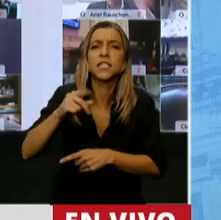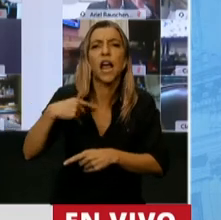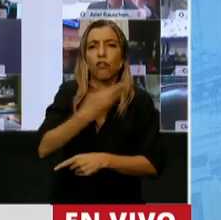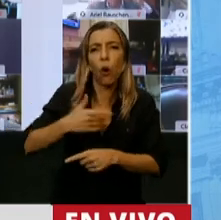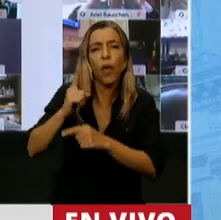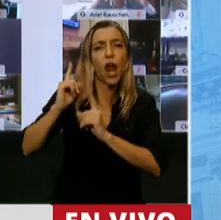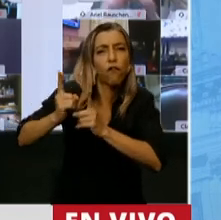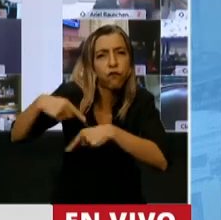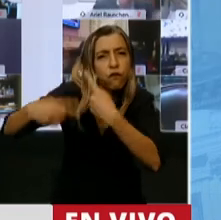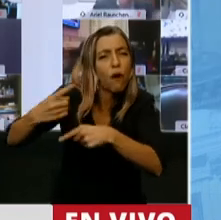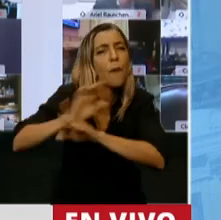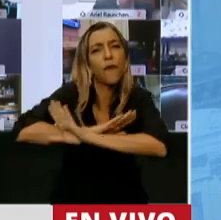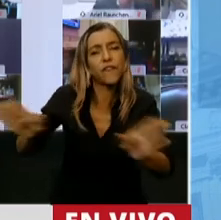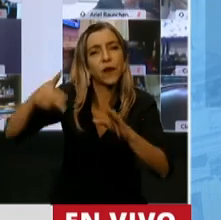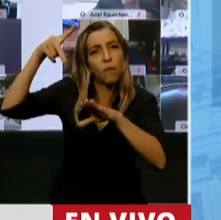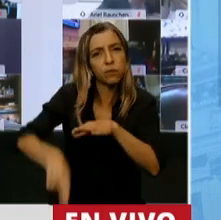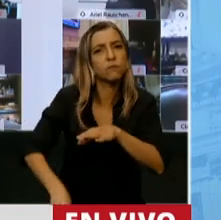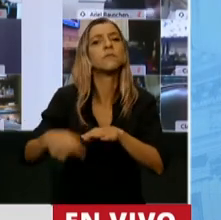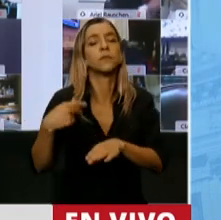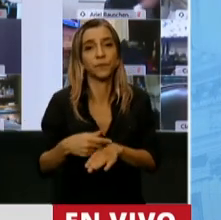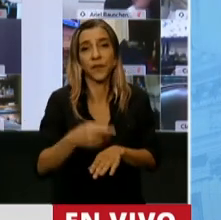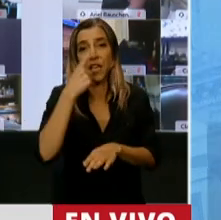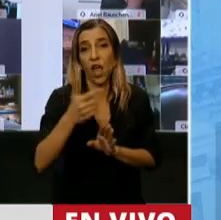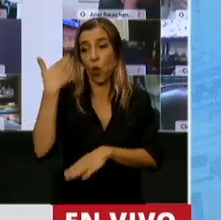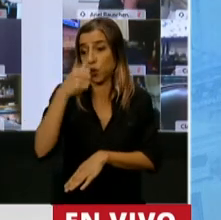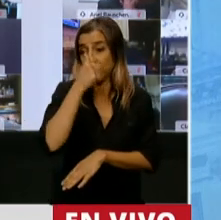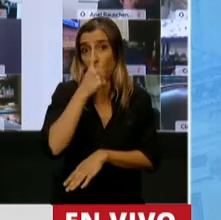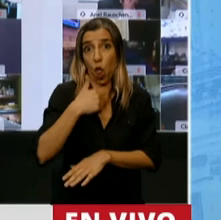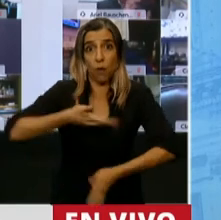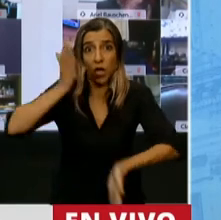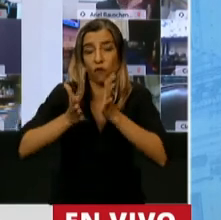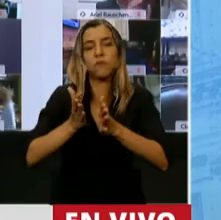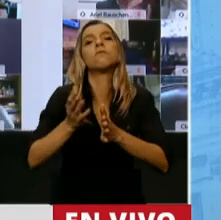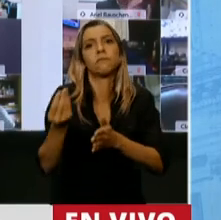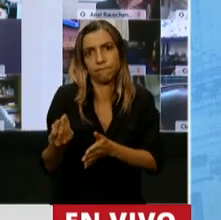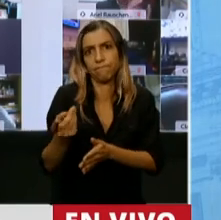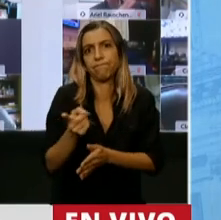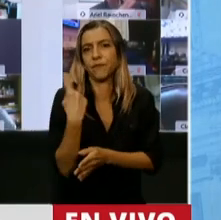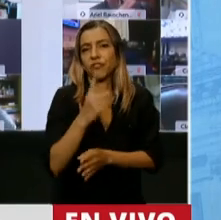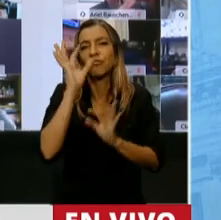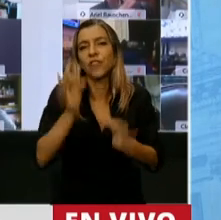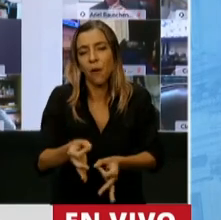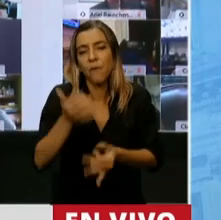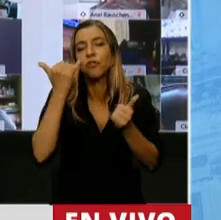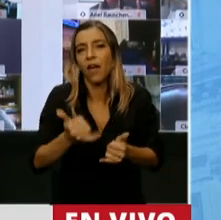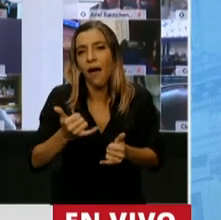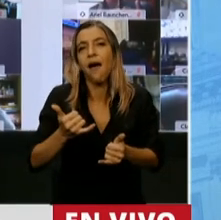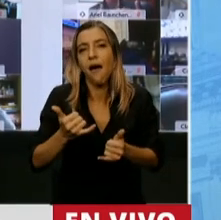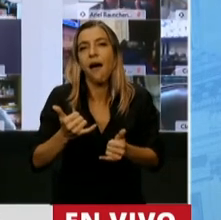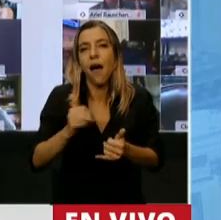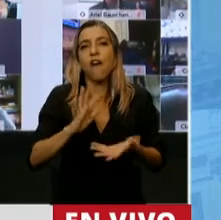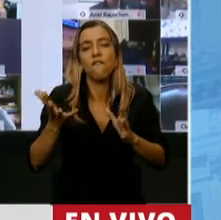resultado electoral de la paliza de la derecha del último domingo es un punto de apoyo a pesar de las trampas y de los límites